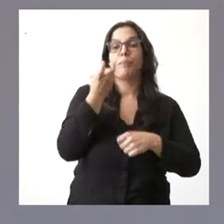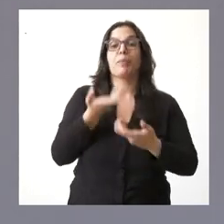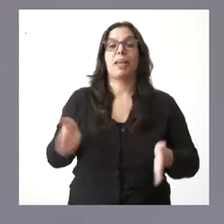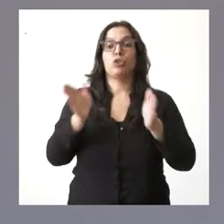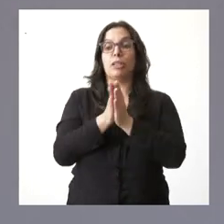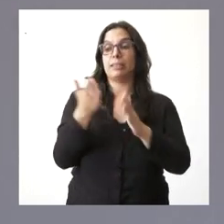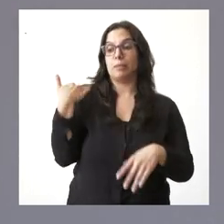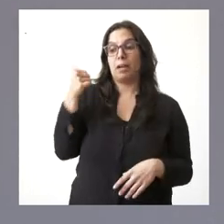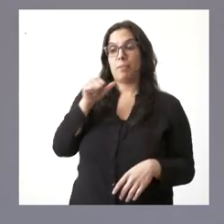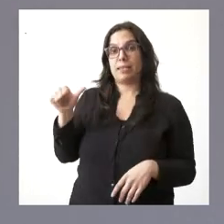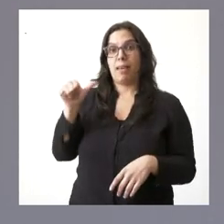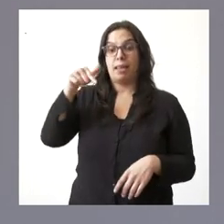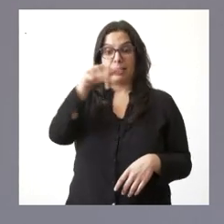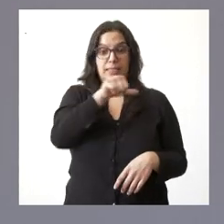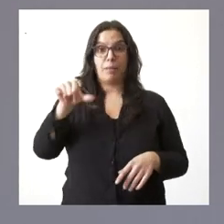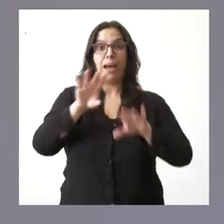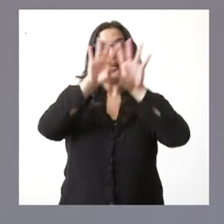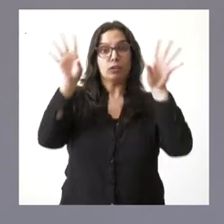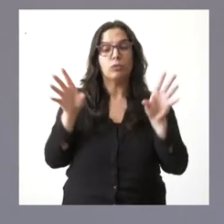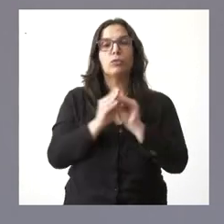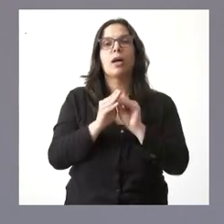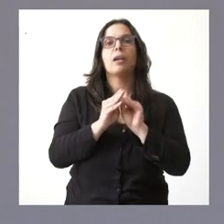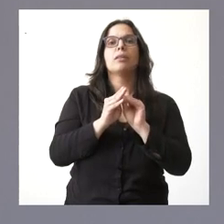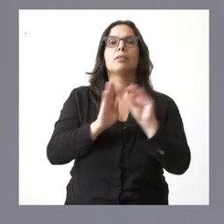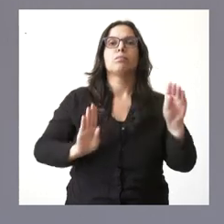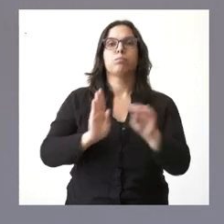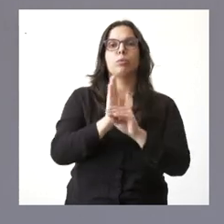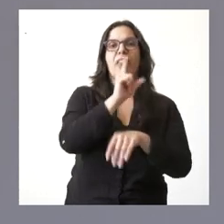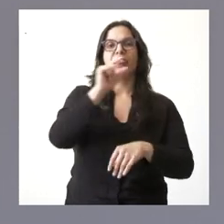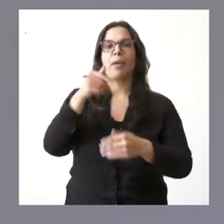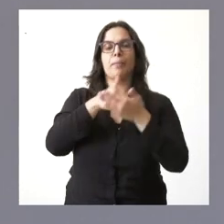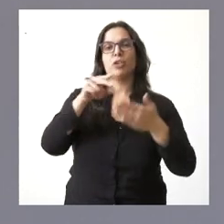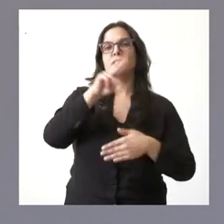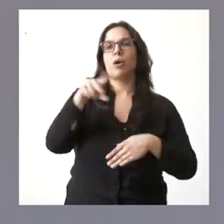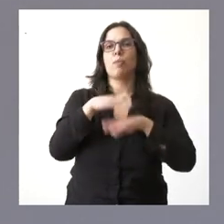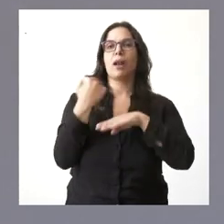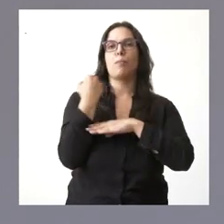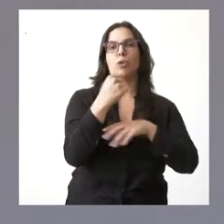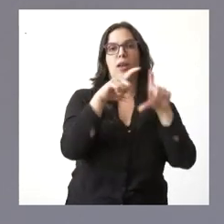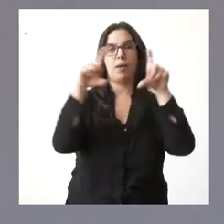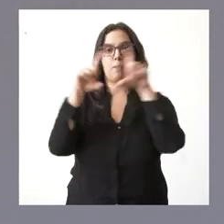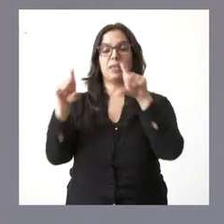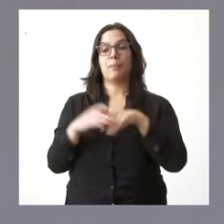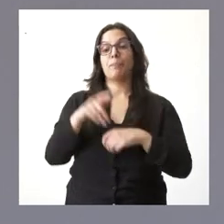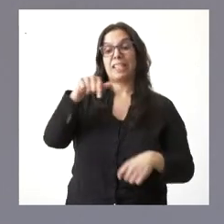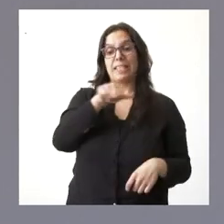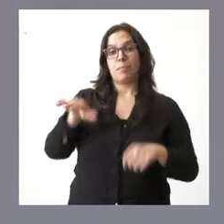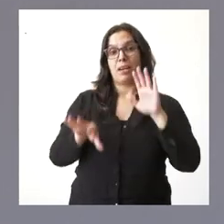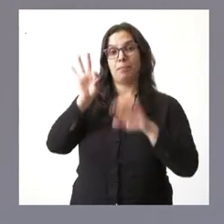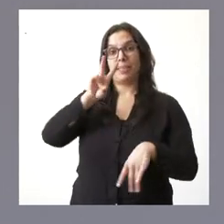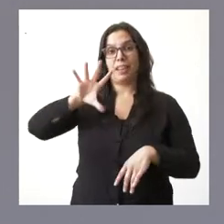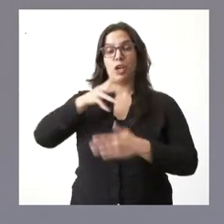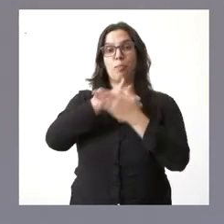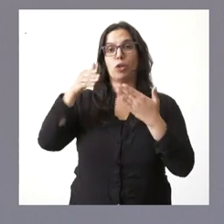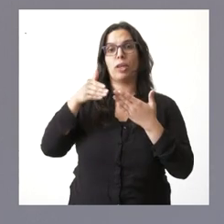Gobierno anterior y el actual, sumaríamos 100 millones de euros de apoyo a las empresas. Estos 25 millones de euros se dividen